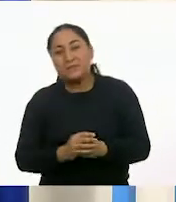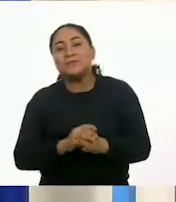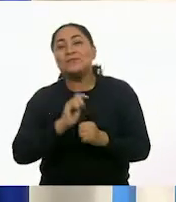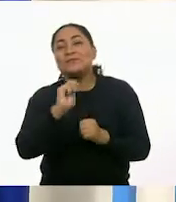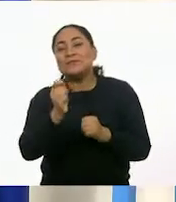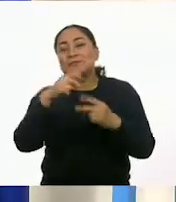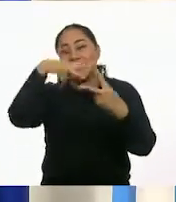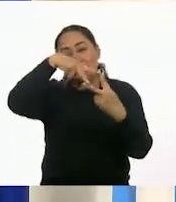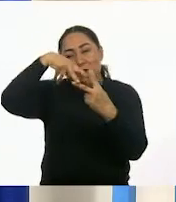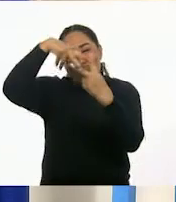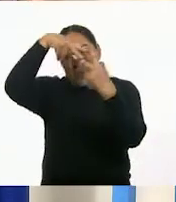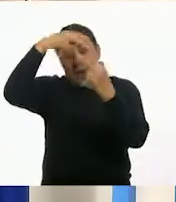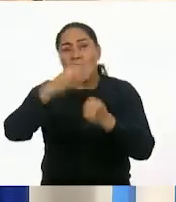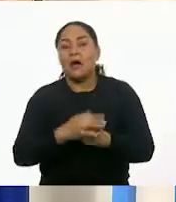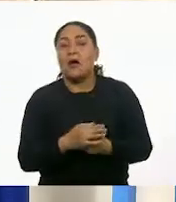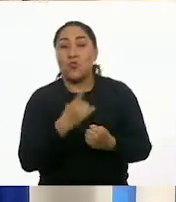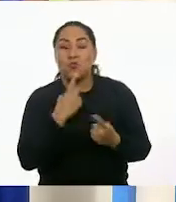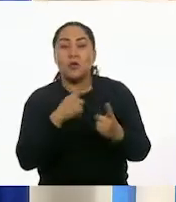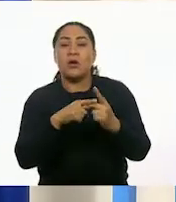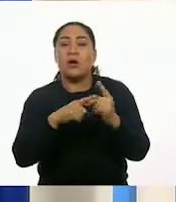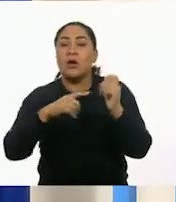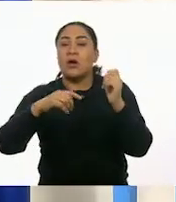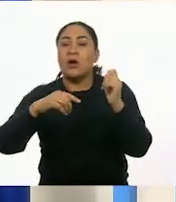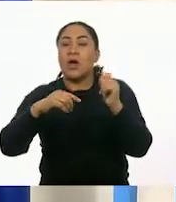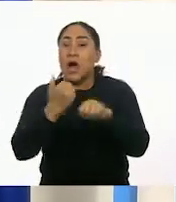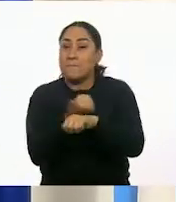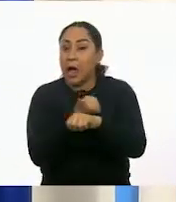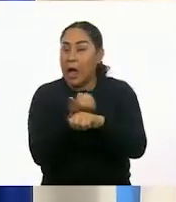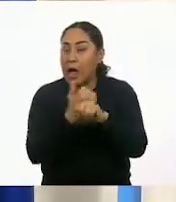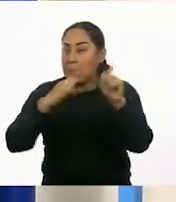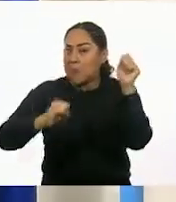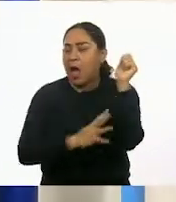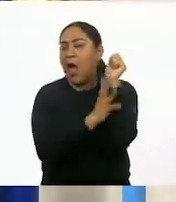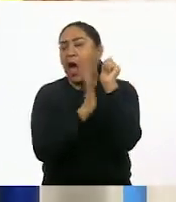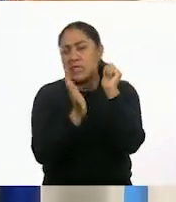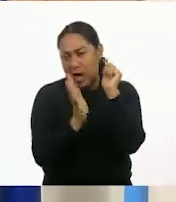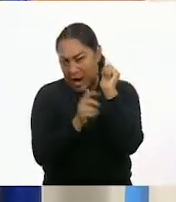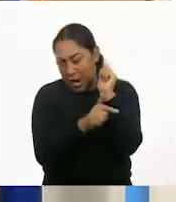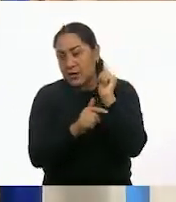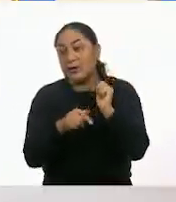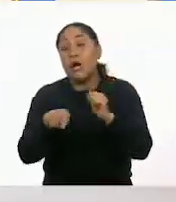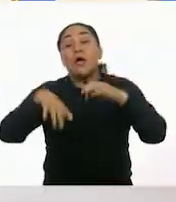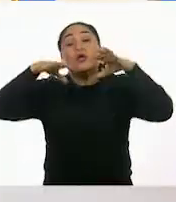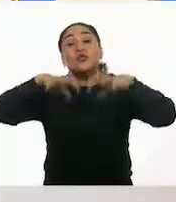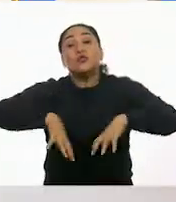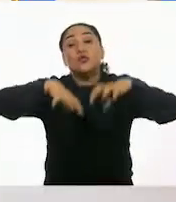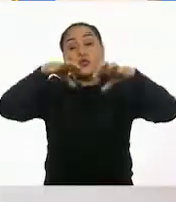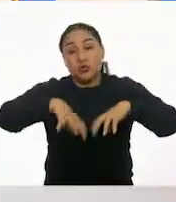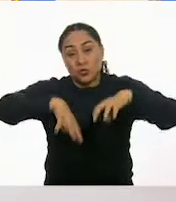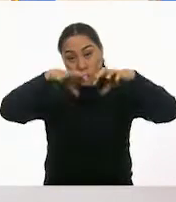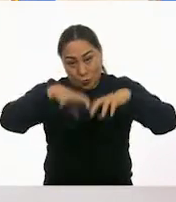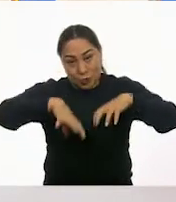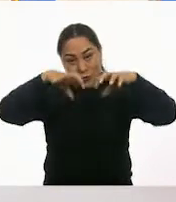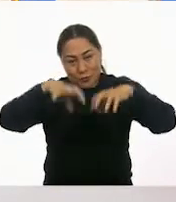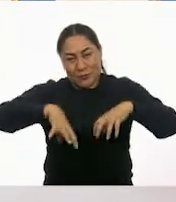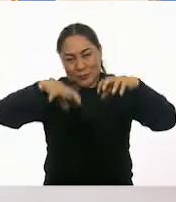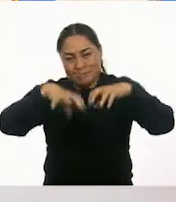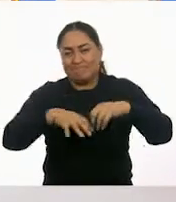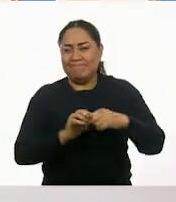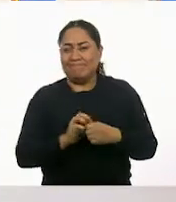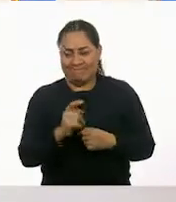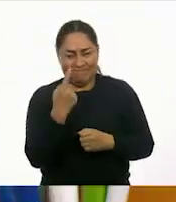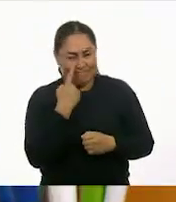Papalote, roja. En la amarilla quedaba playa. no. Playa ya la había hecho. Lluvia. Lluvia. Si te